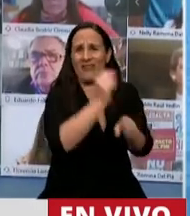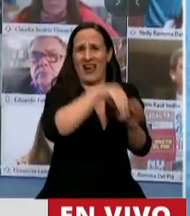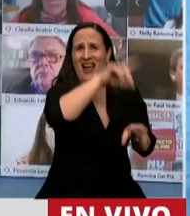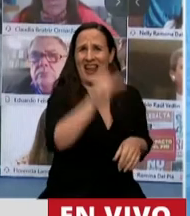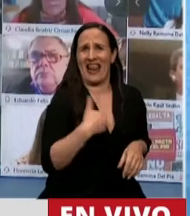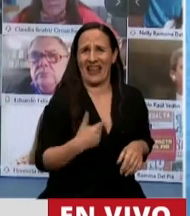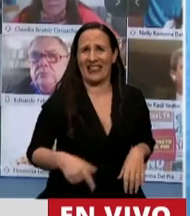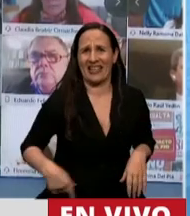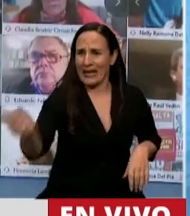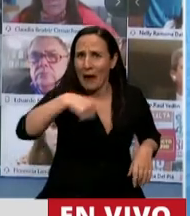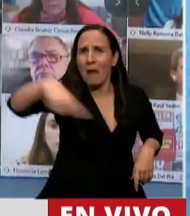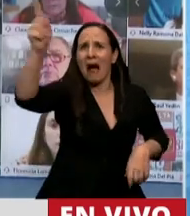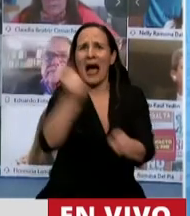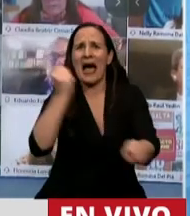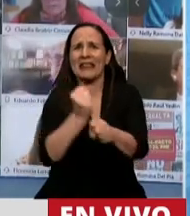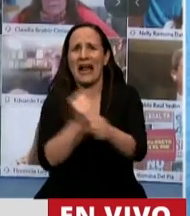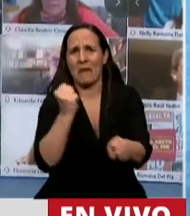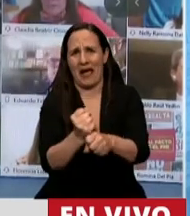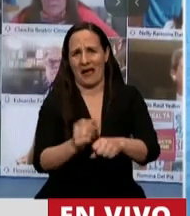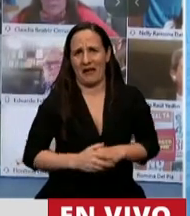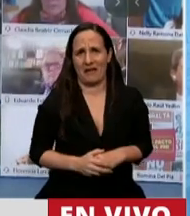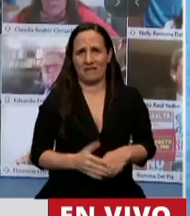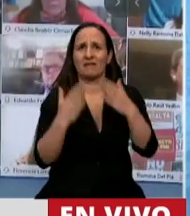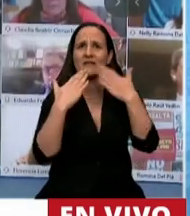Pónganse a trabajar. Gracias.